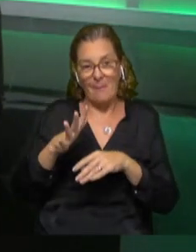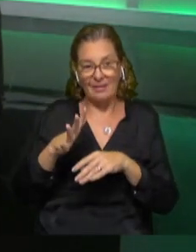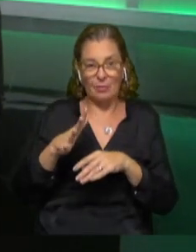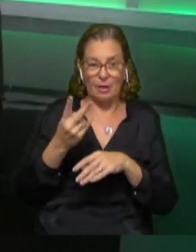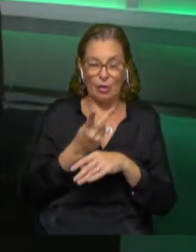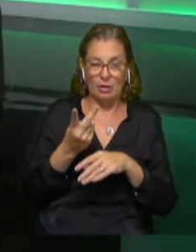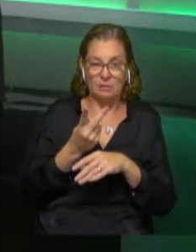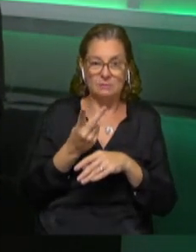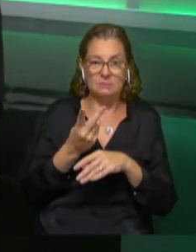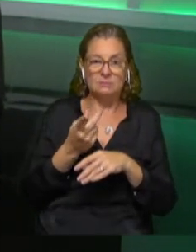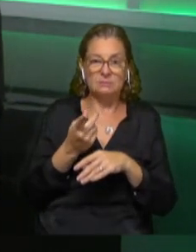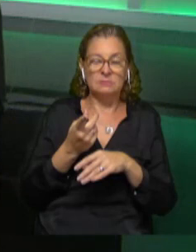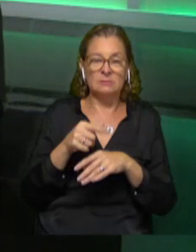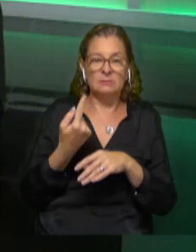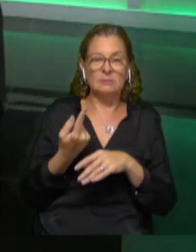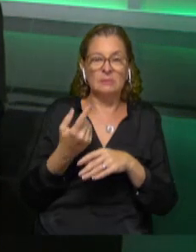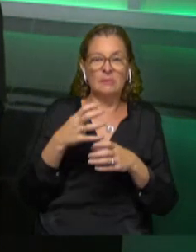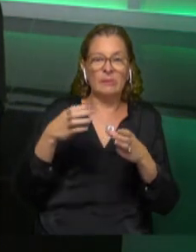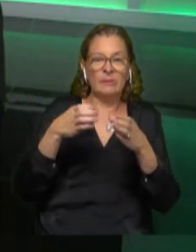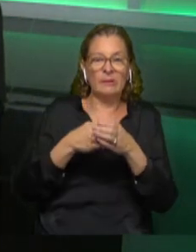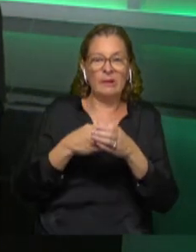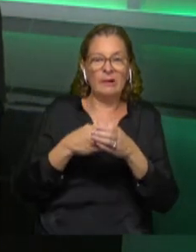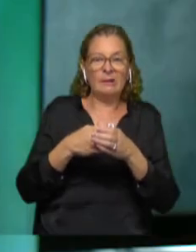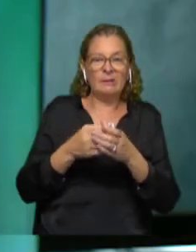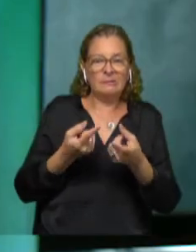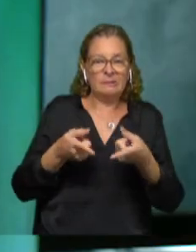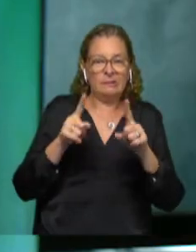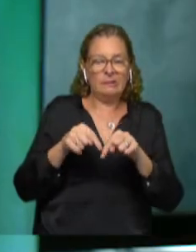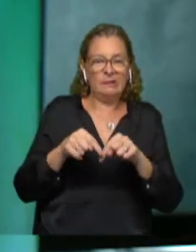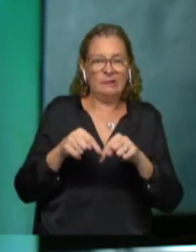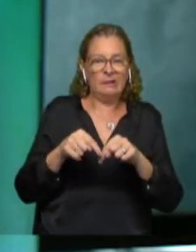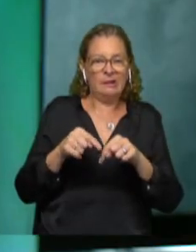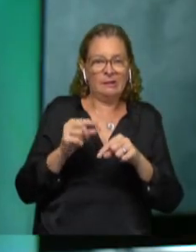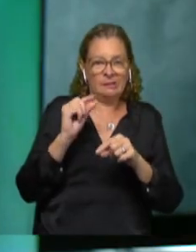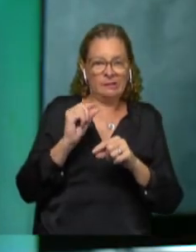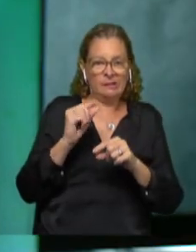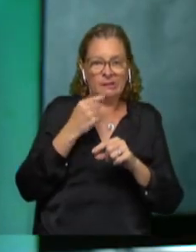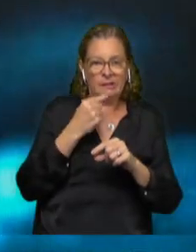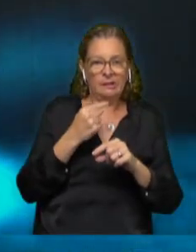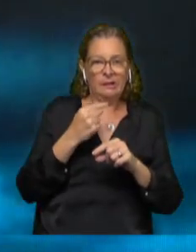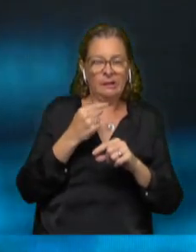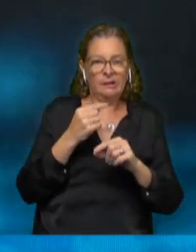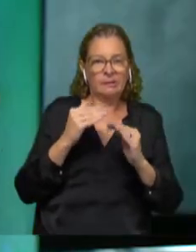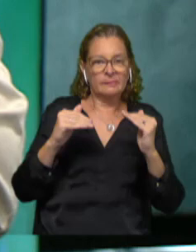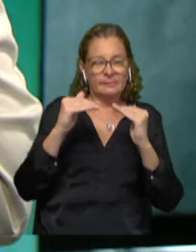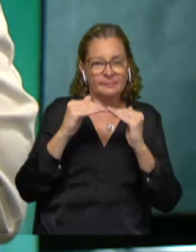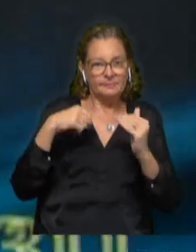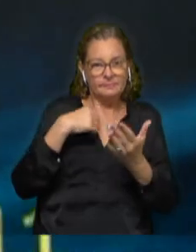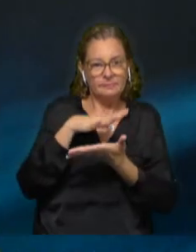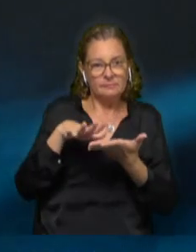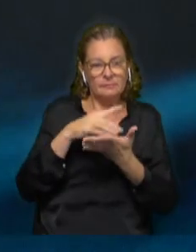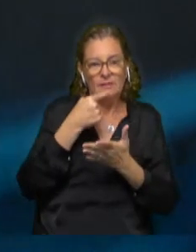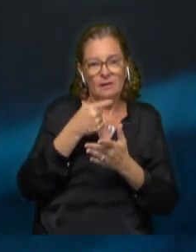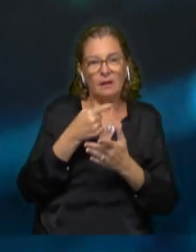en ambos casos. Y en los otros grupos hay recuperación, pero es bastante mínima, digamos. O es bastante similar la situación. Es